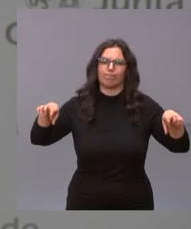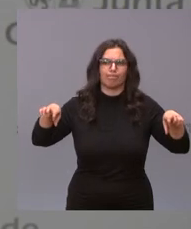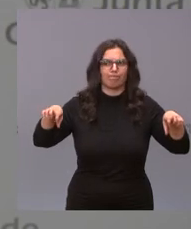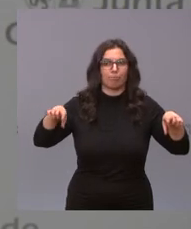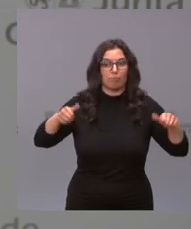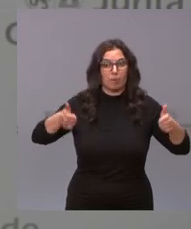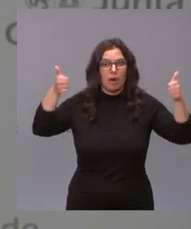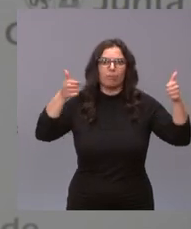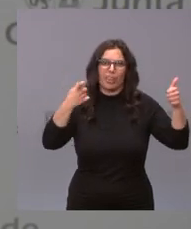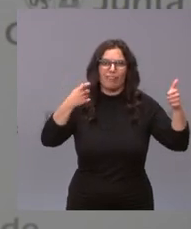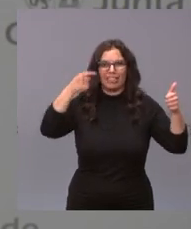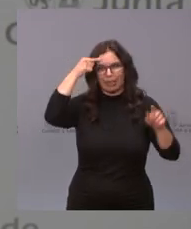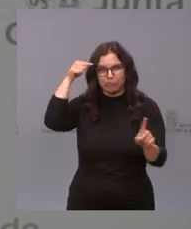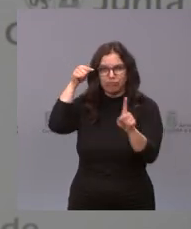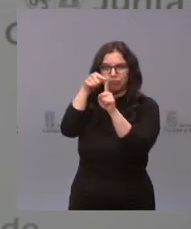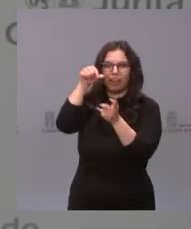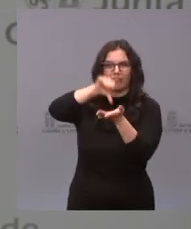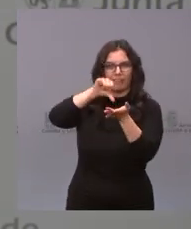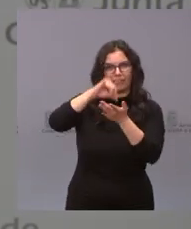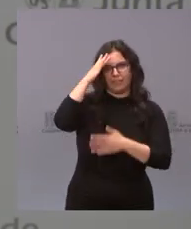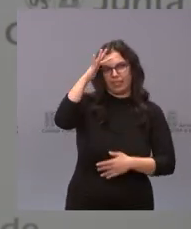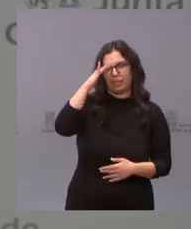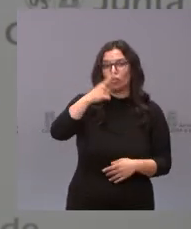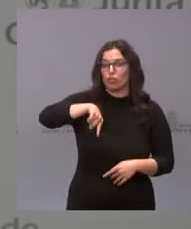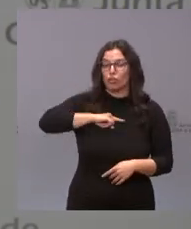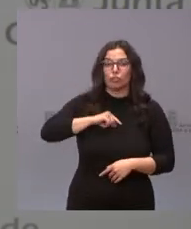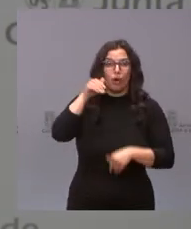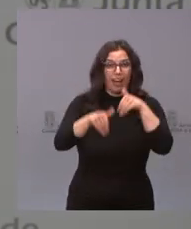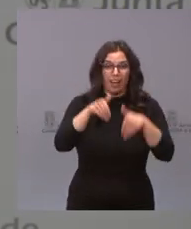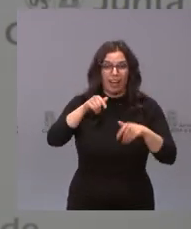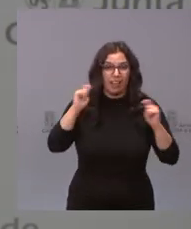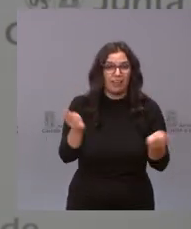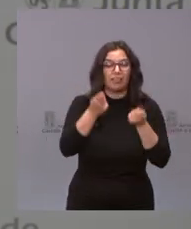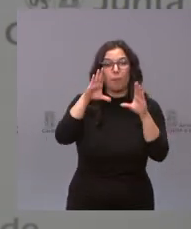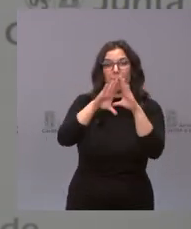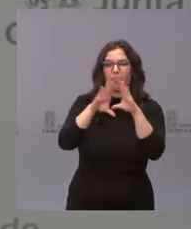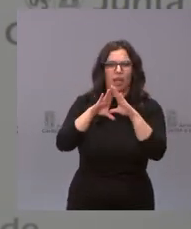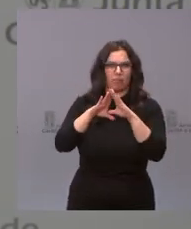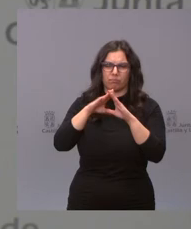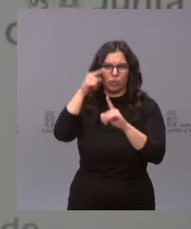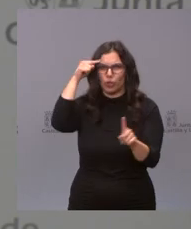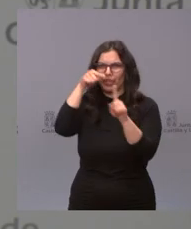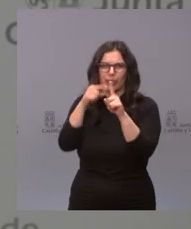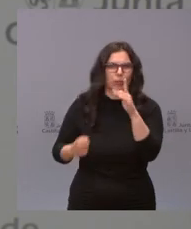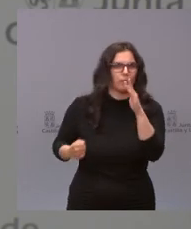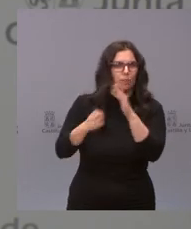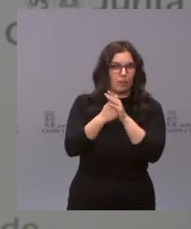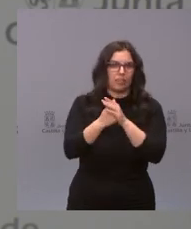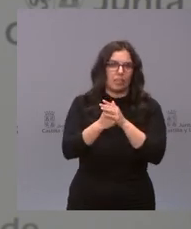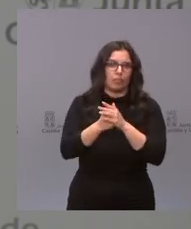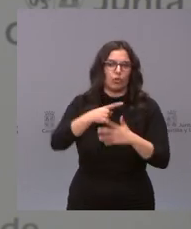político y vamos a ir a por todas en Madrid y vamos a seguir pues representando este espacio político en España que yo creo que es muy necesario